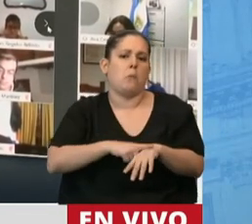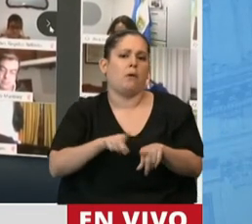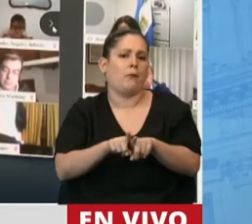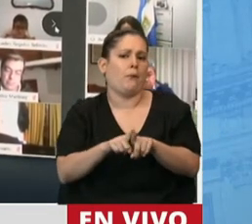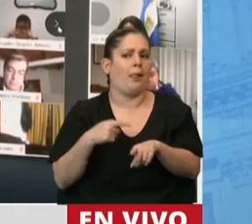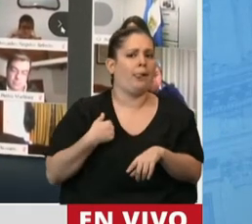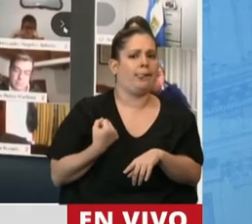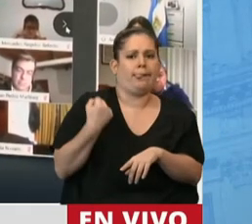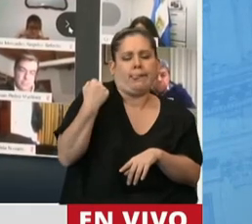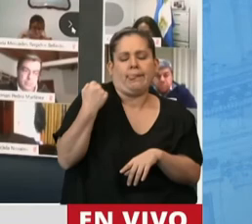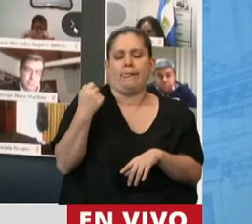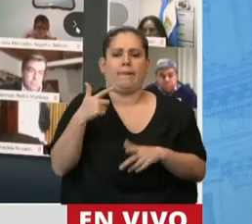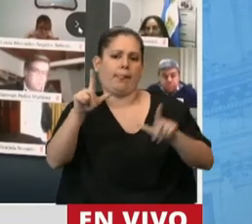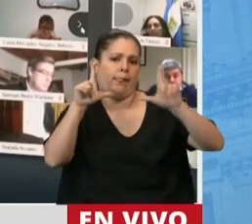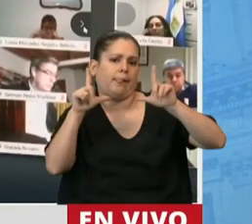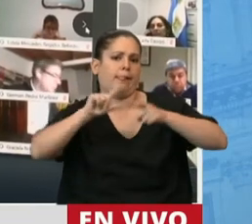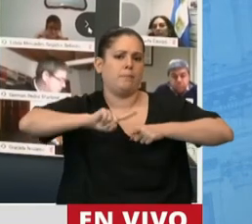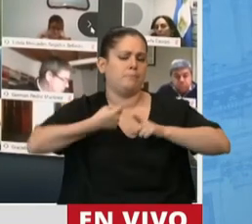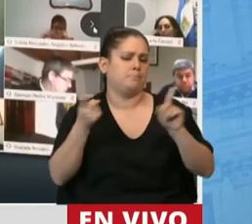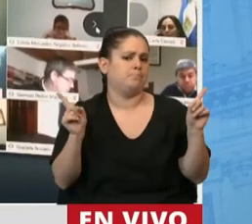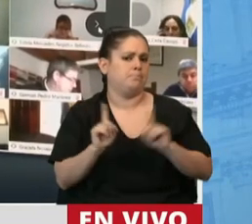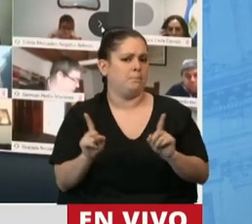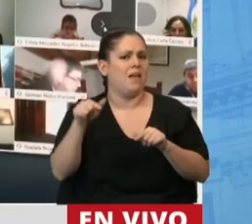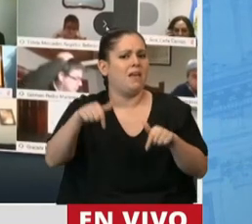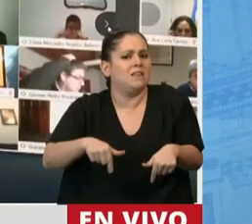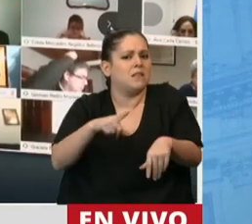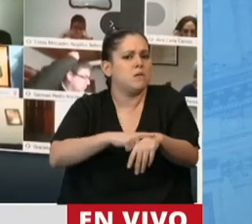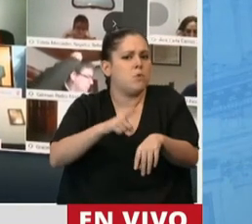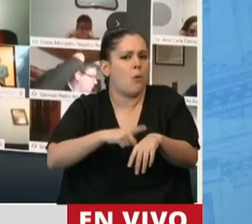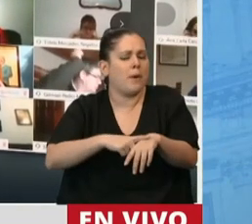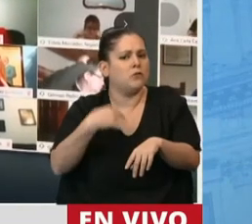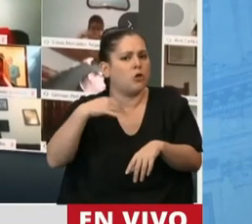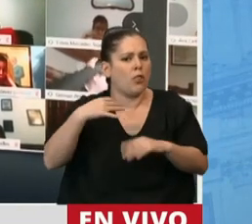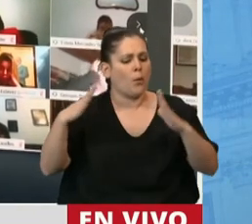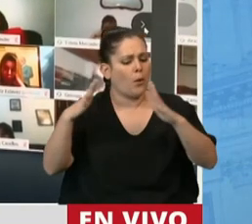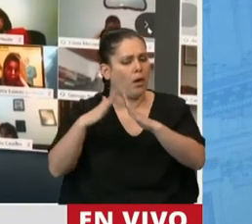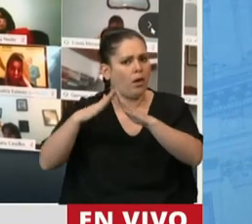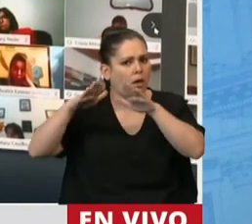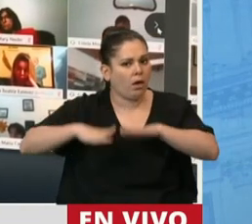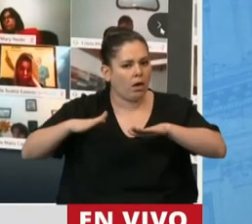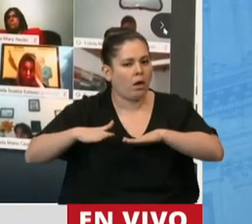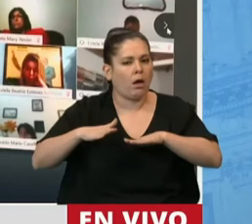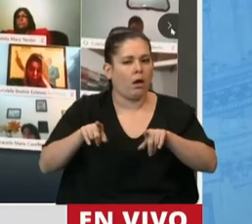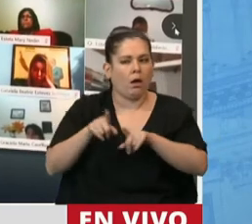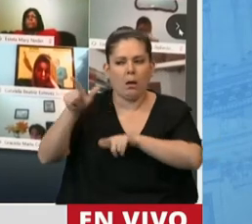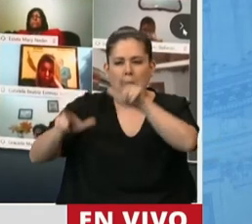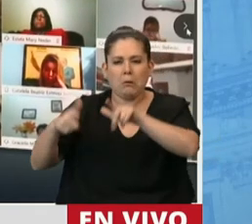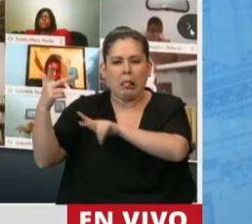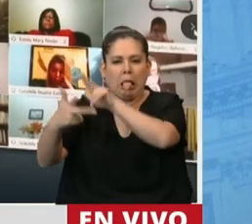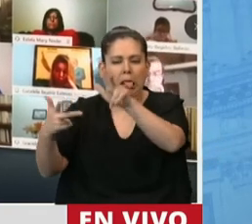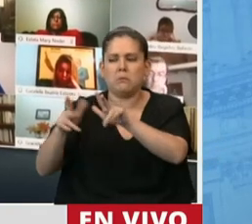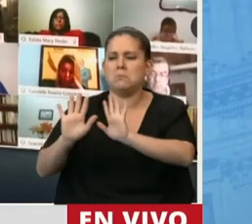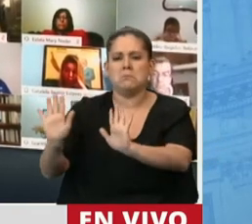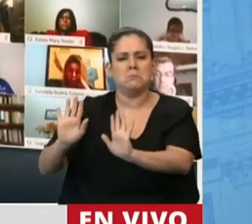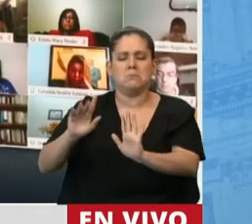política, el egoísmo político, no es momento de aquellos que quieren batallar contra la cuarentena, es momento de poner la vida por sobre todas las